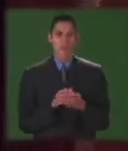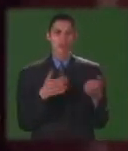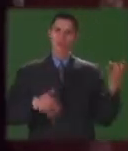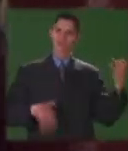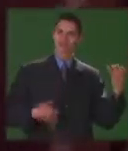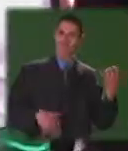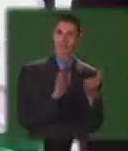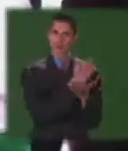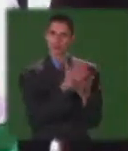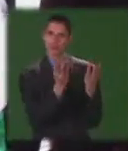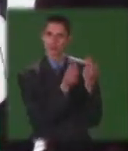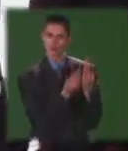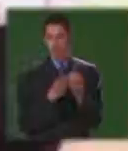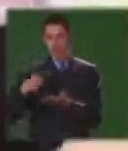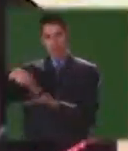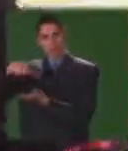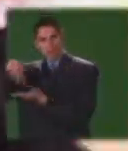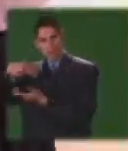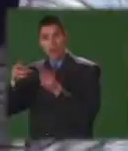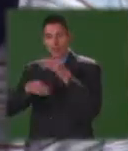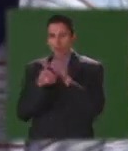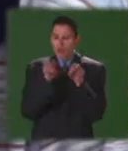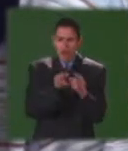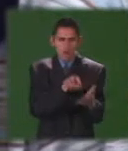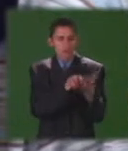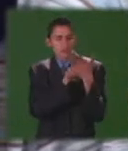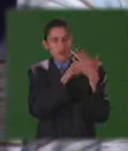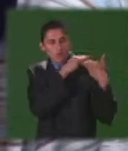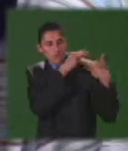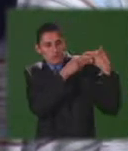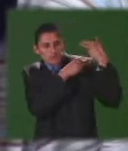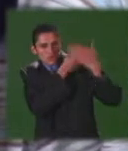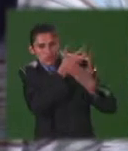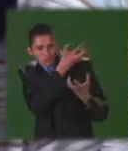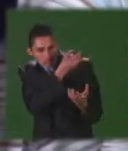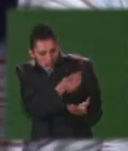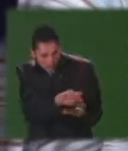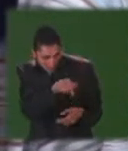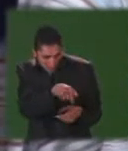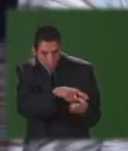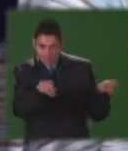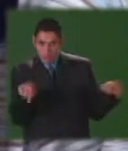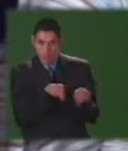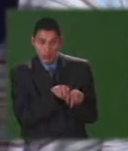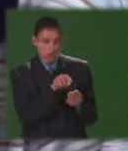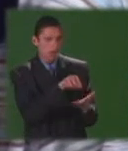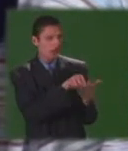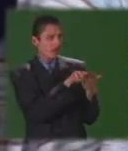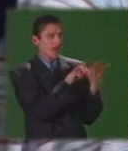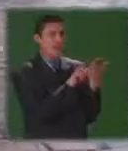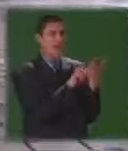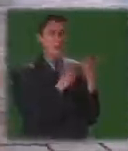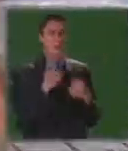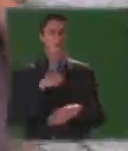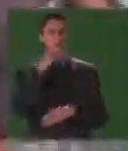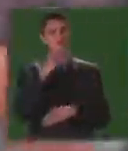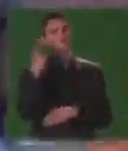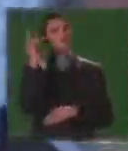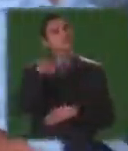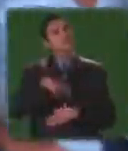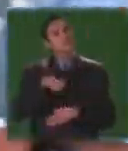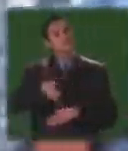sido invitados. La tuna, un grupo de baile y un claro contexto histórico acerca del lugar donde nos encontramos han sido